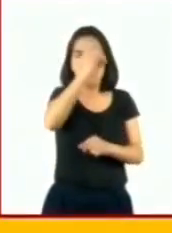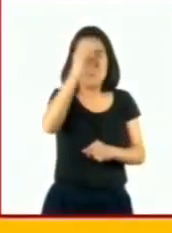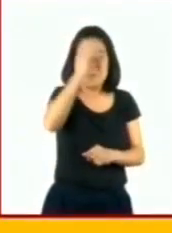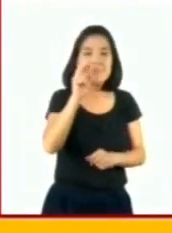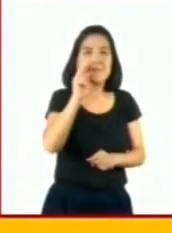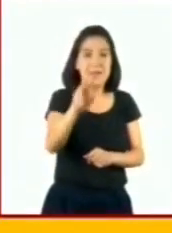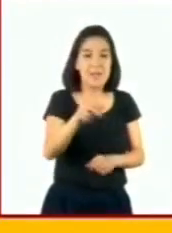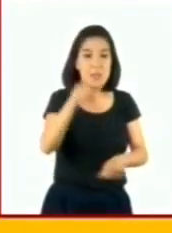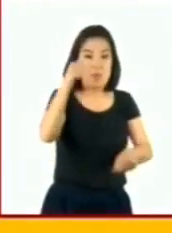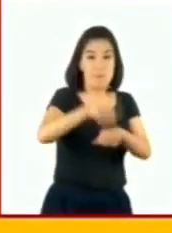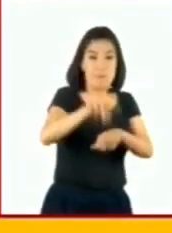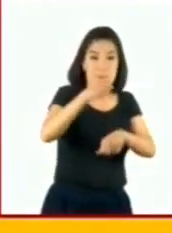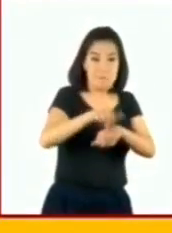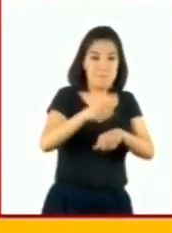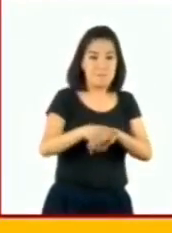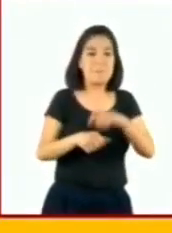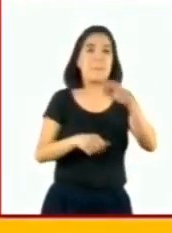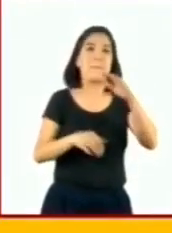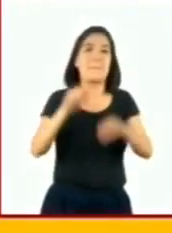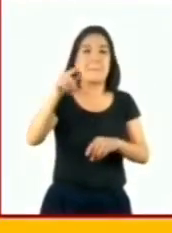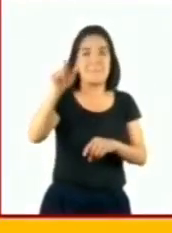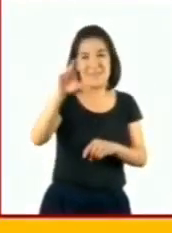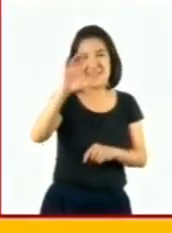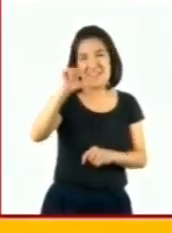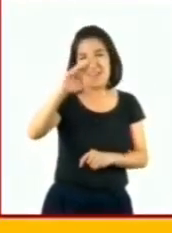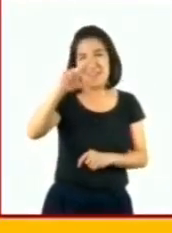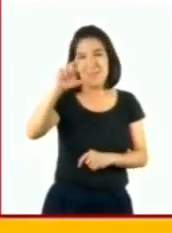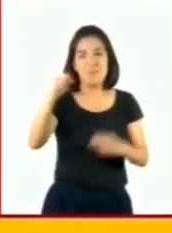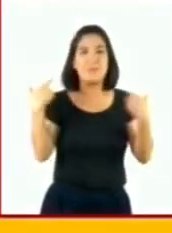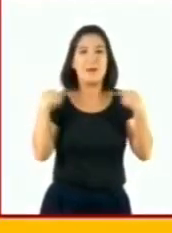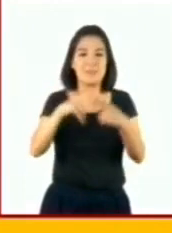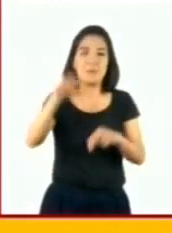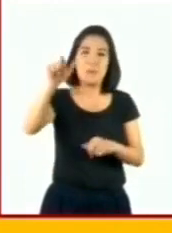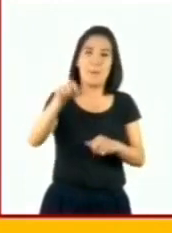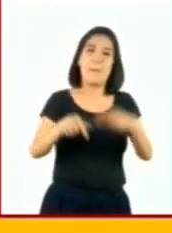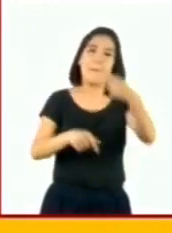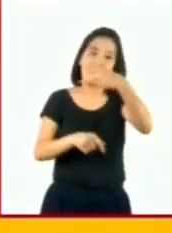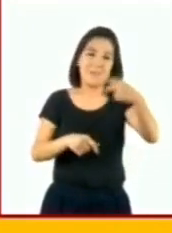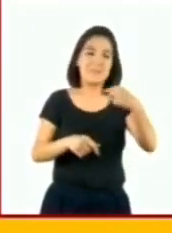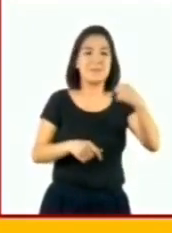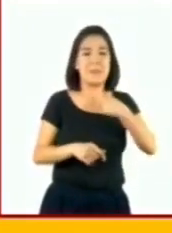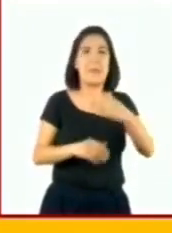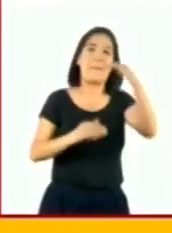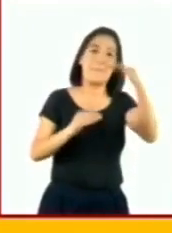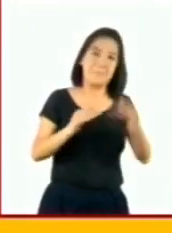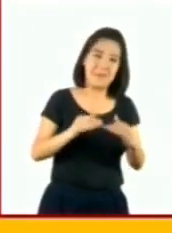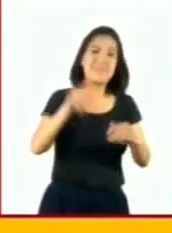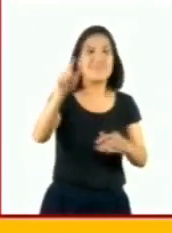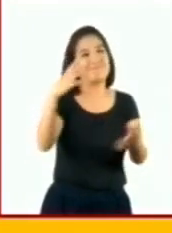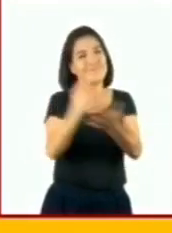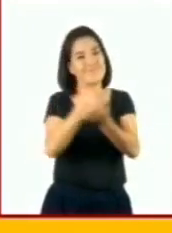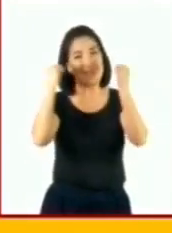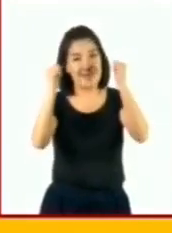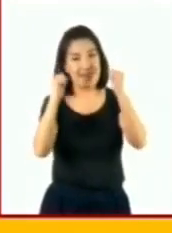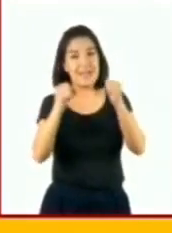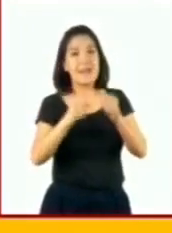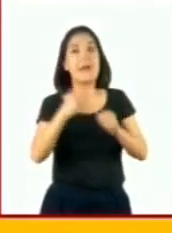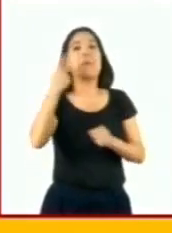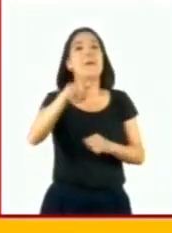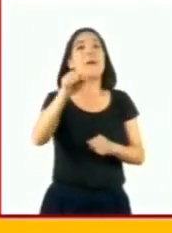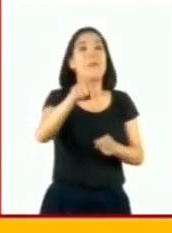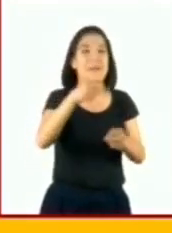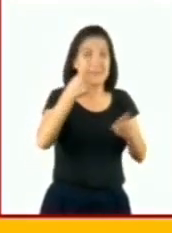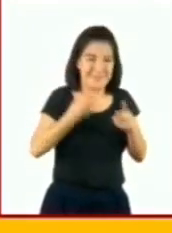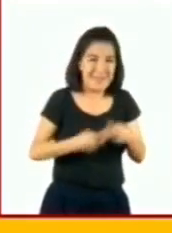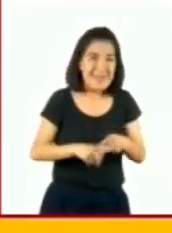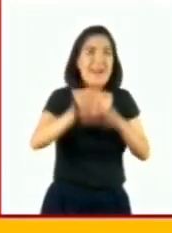que formó Carlos es mayor que el mío, por lo cual Carlos es el ganador de la primera ronda. Pero este es apenas el